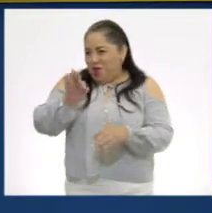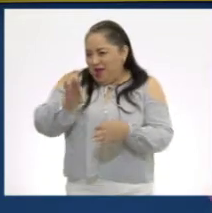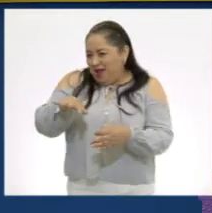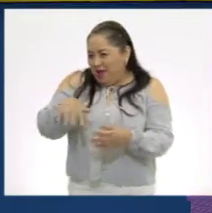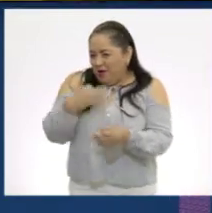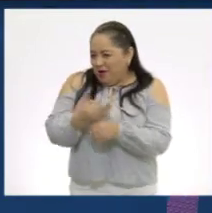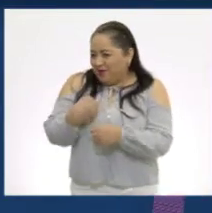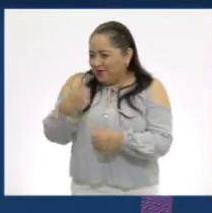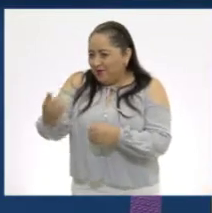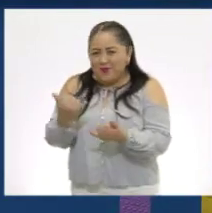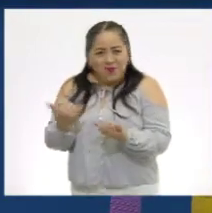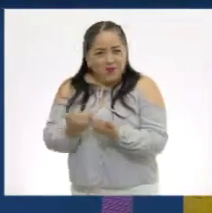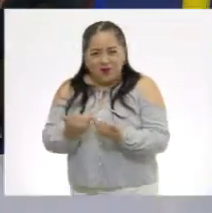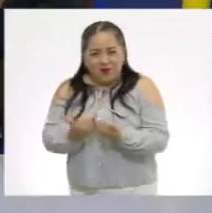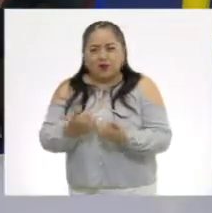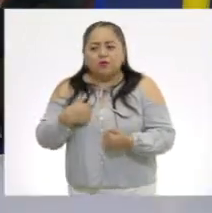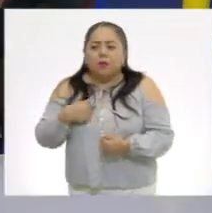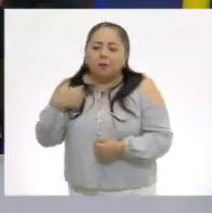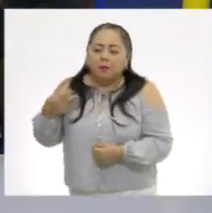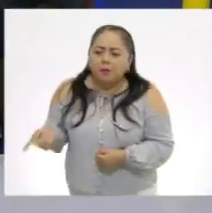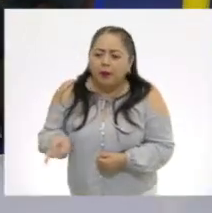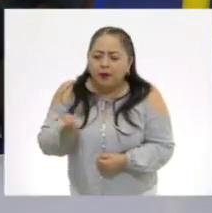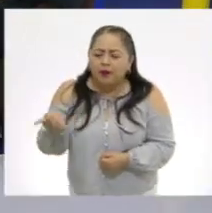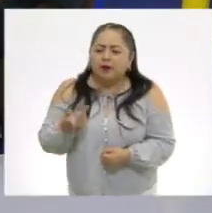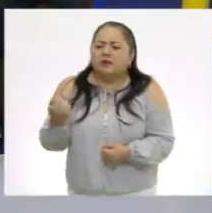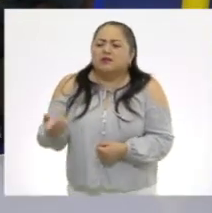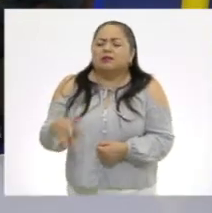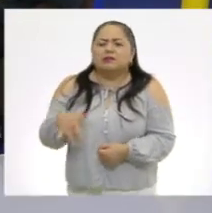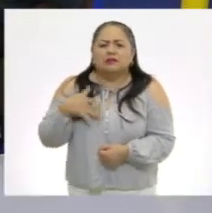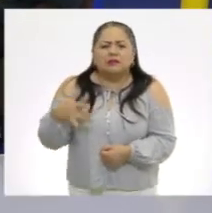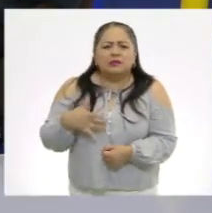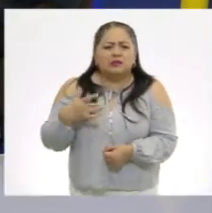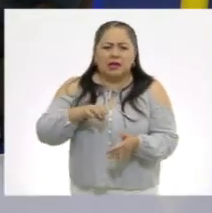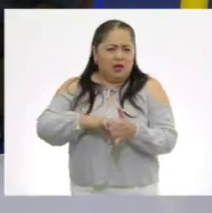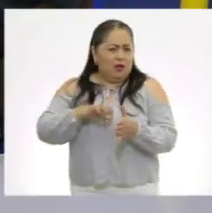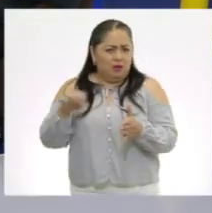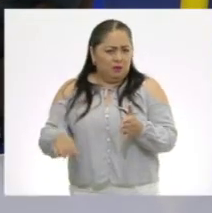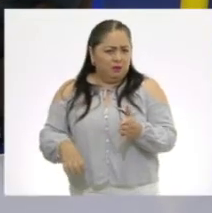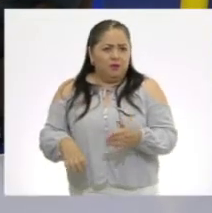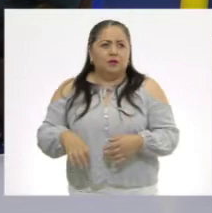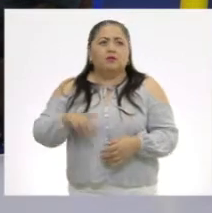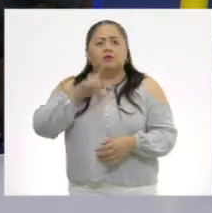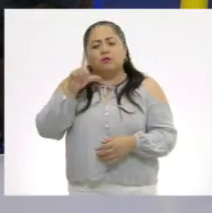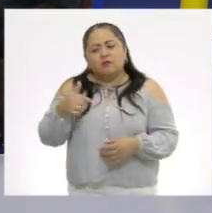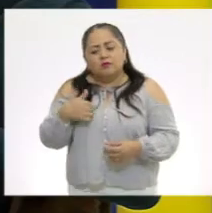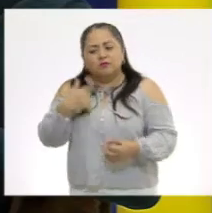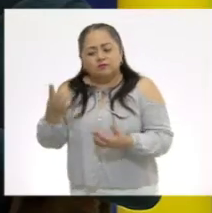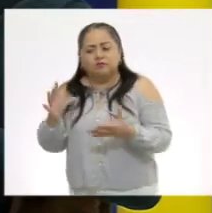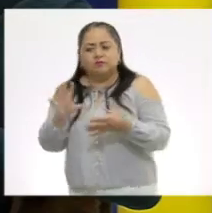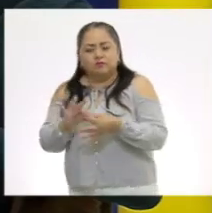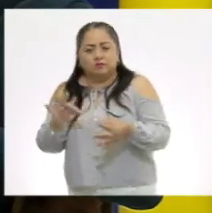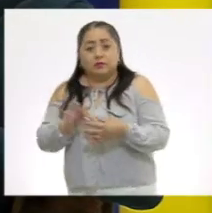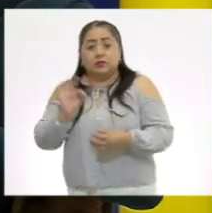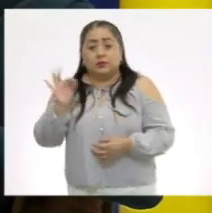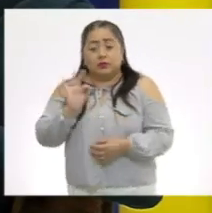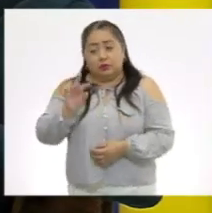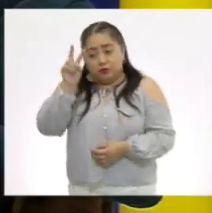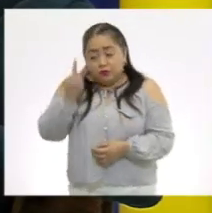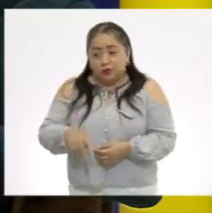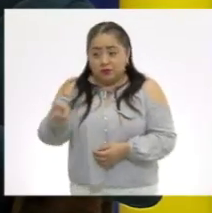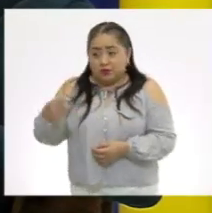¿recuerdas? Te estaba preguntando qué era lo que sentías, te estaba comentando si realmente